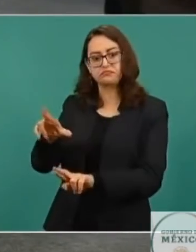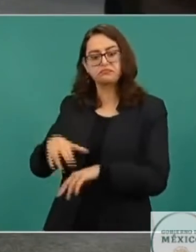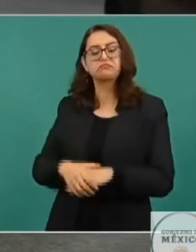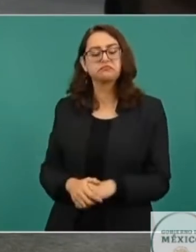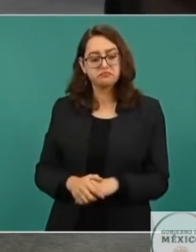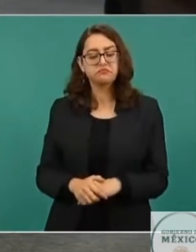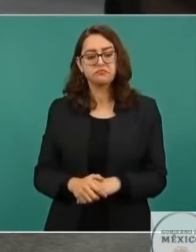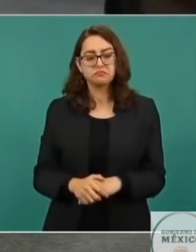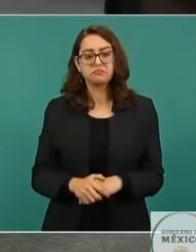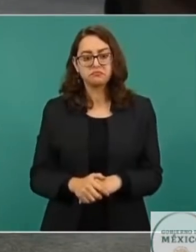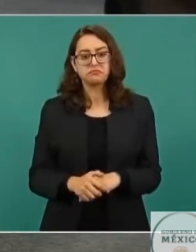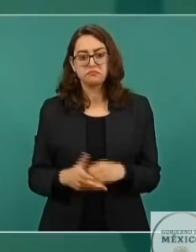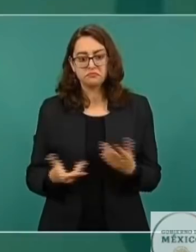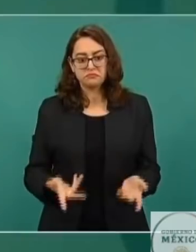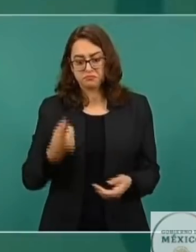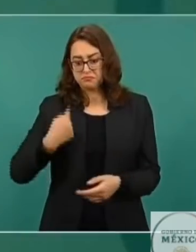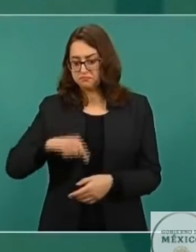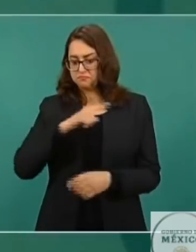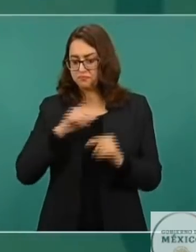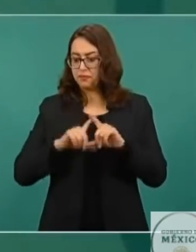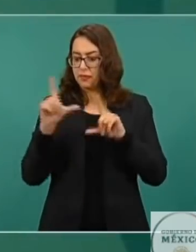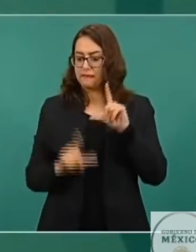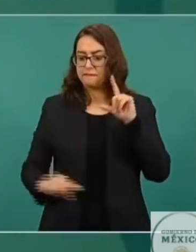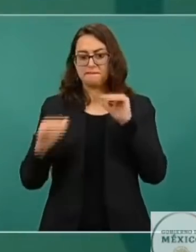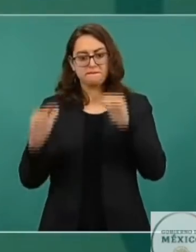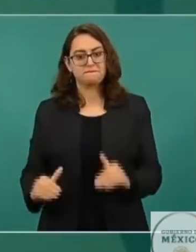respetuosos de nuestra soberanía,